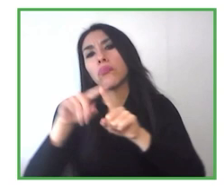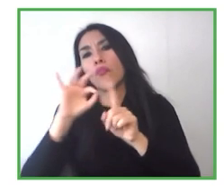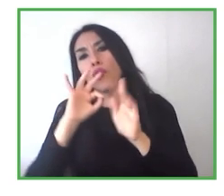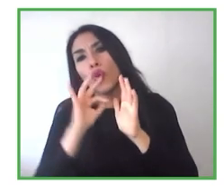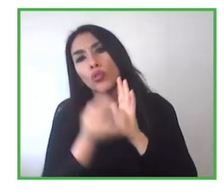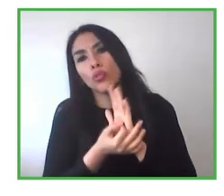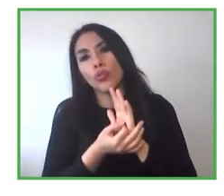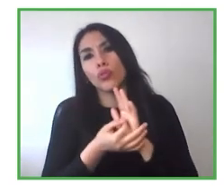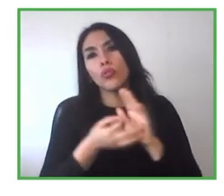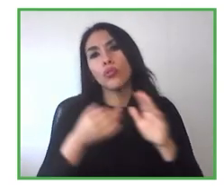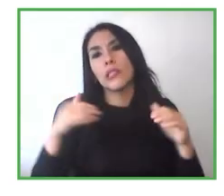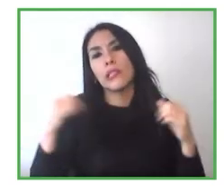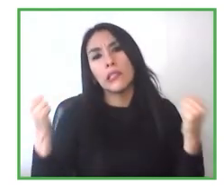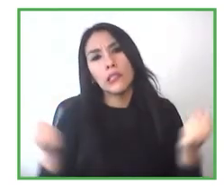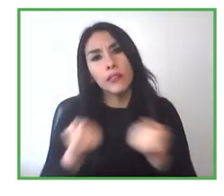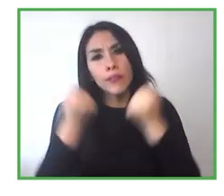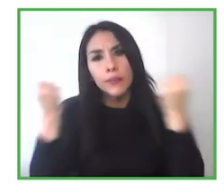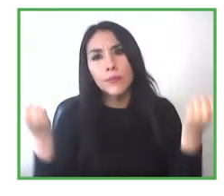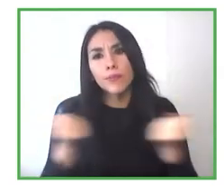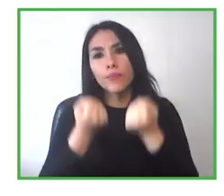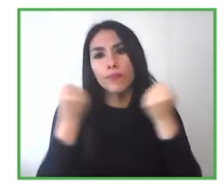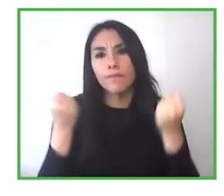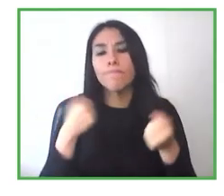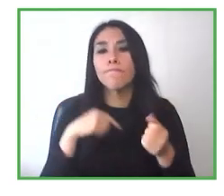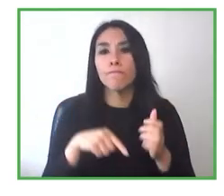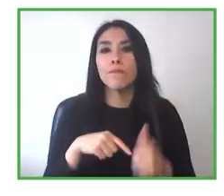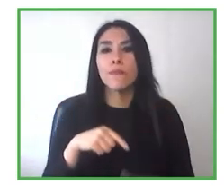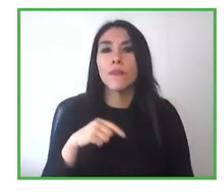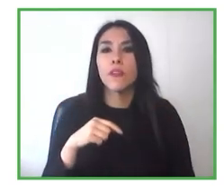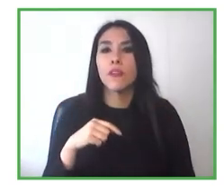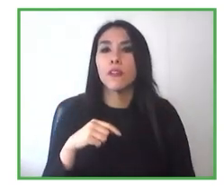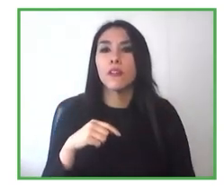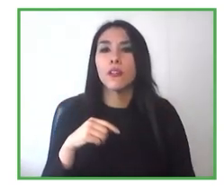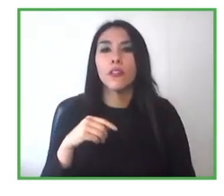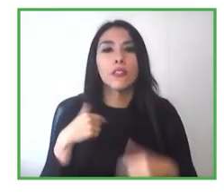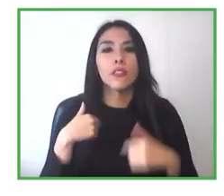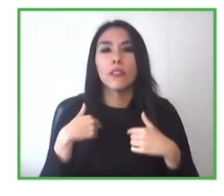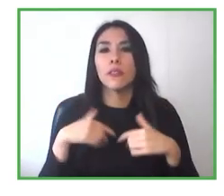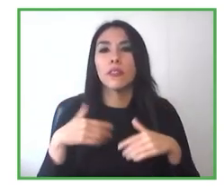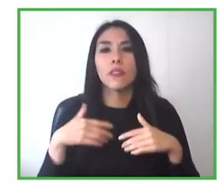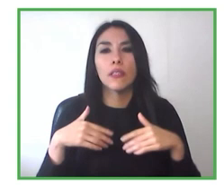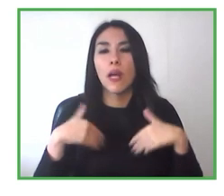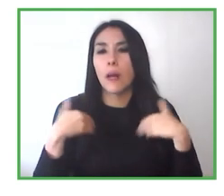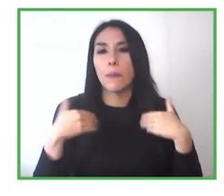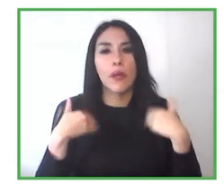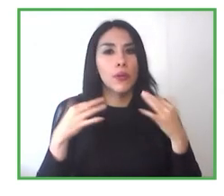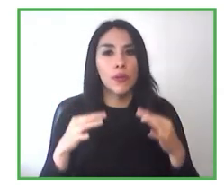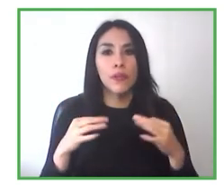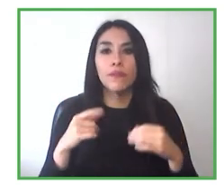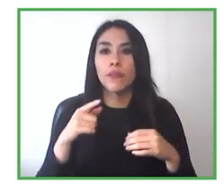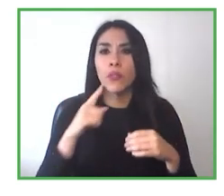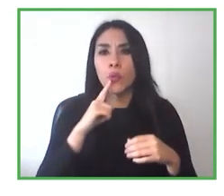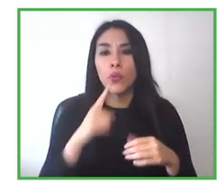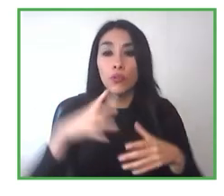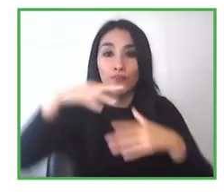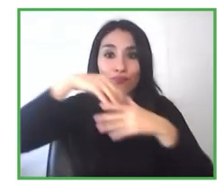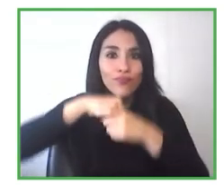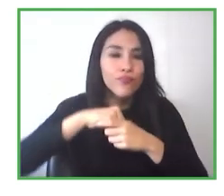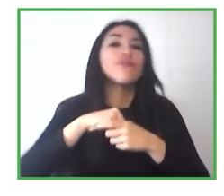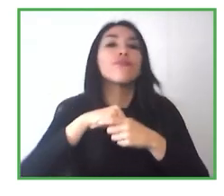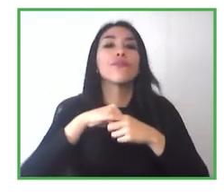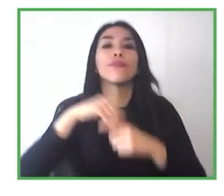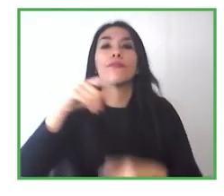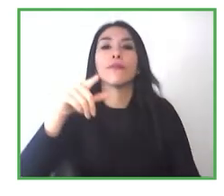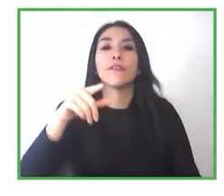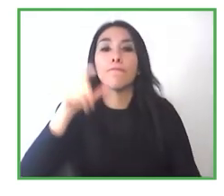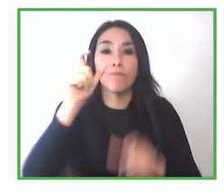con un compromiso, y con una motivación real, por incluir personas con discapacidad, y también eliminar